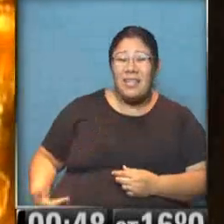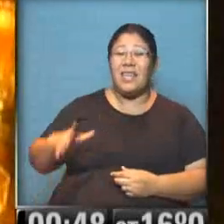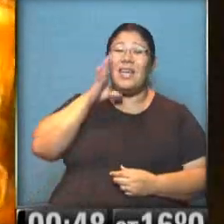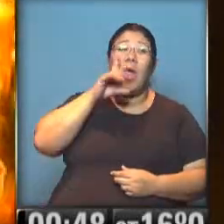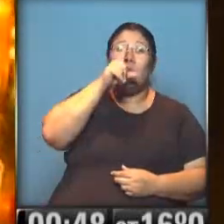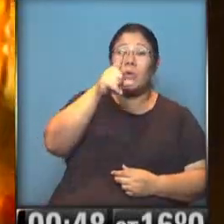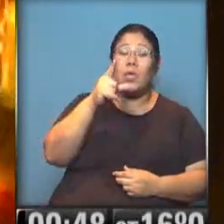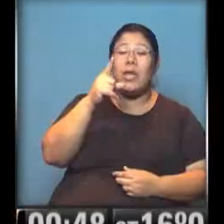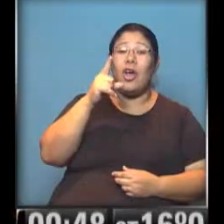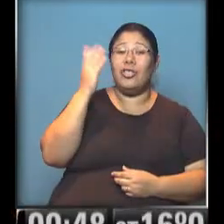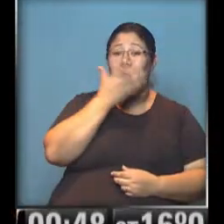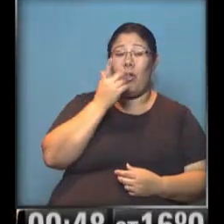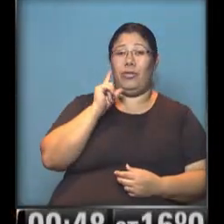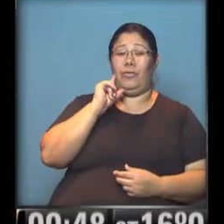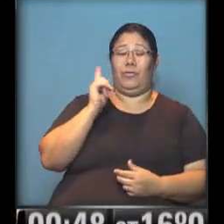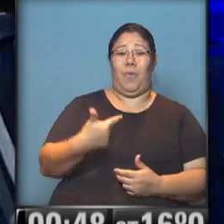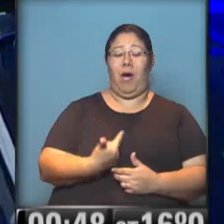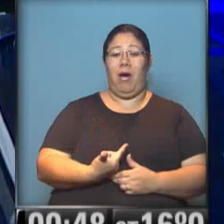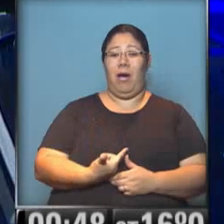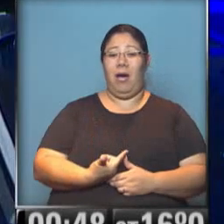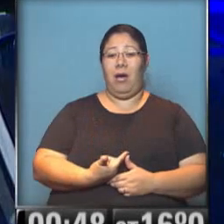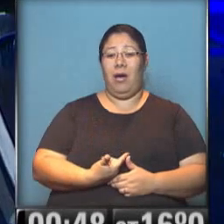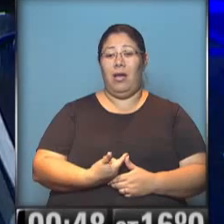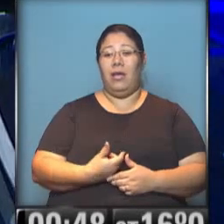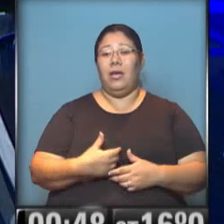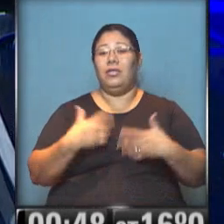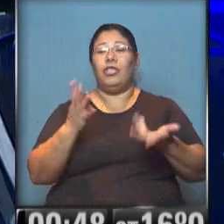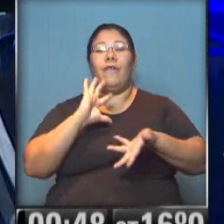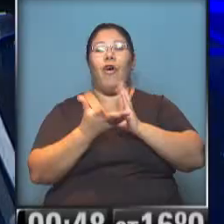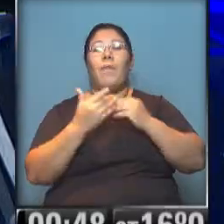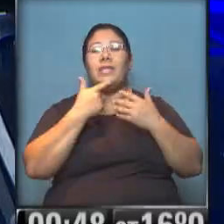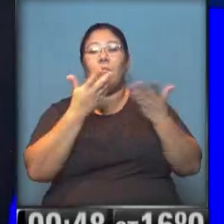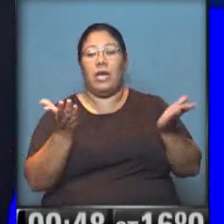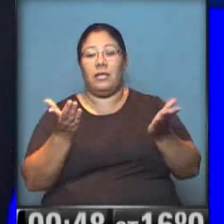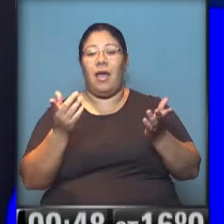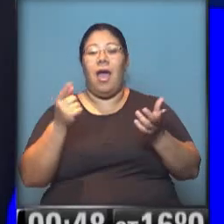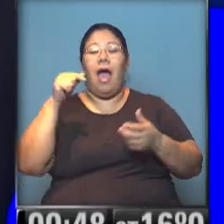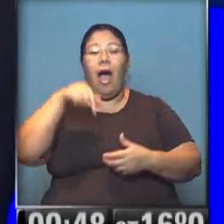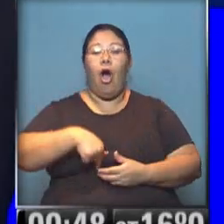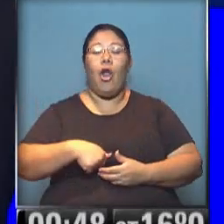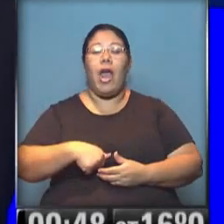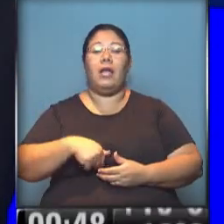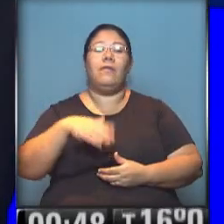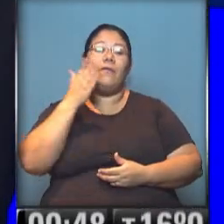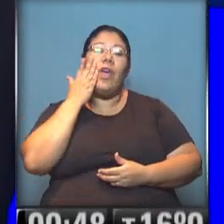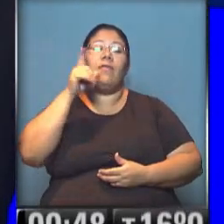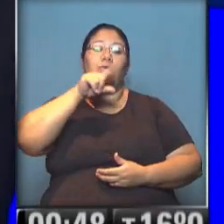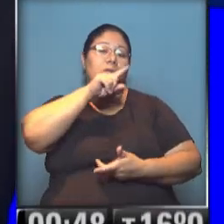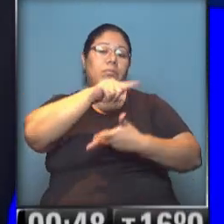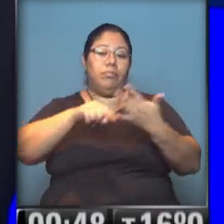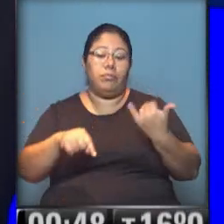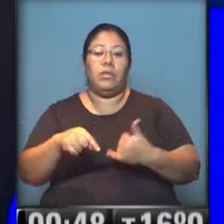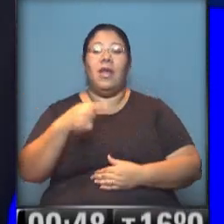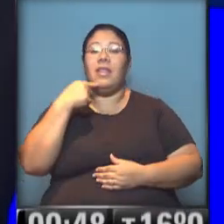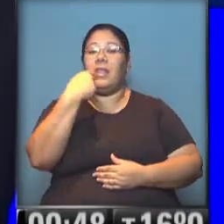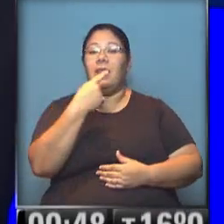Exactamente. Bueno, eso demuestra que tener un presidente negro, vos sabés que hay una cosa que se... un dicho que recorre ahora las redes sociales y demás en Estados Unidos, que es que Estados